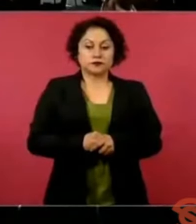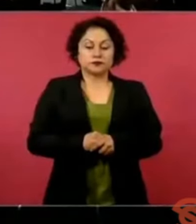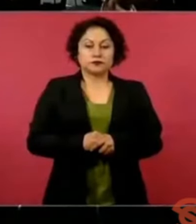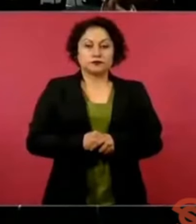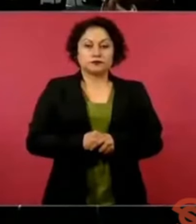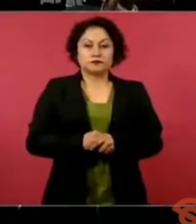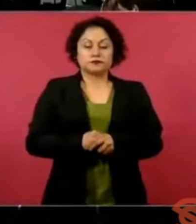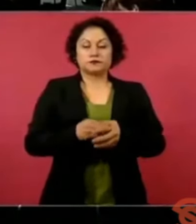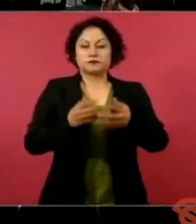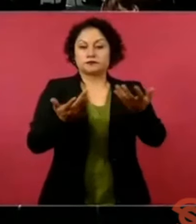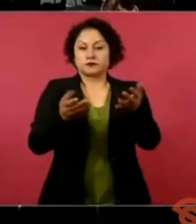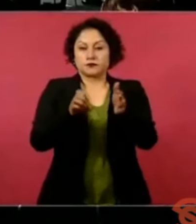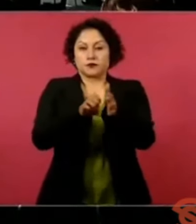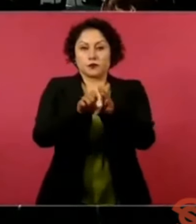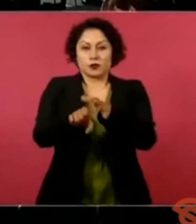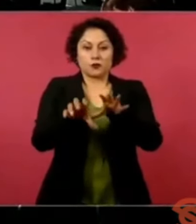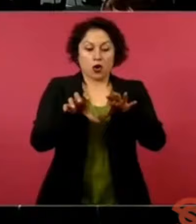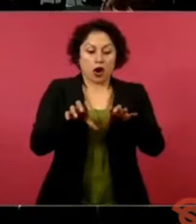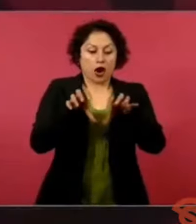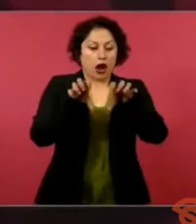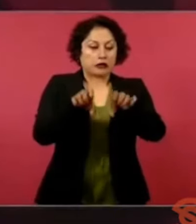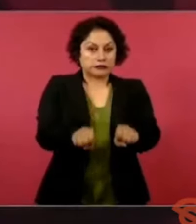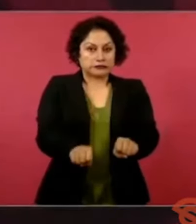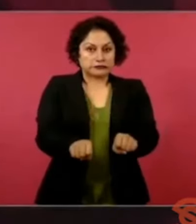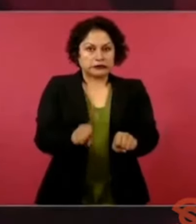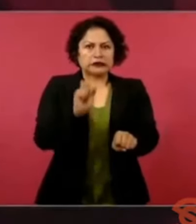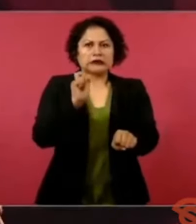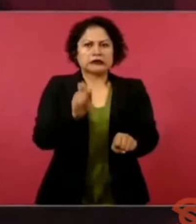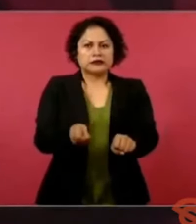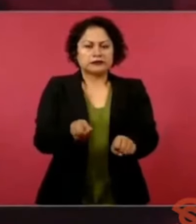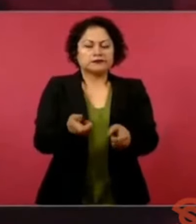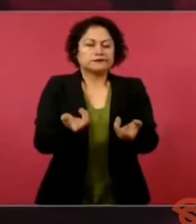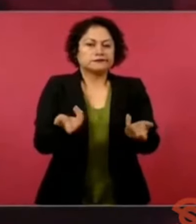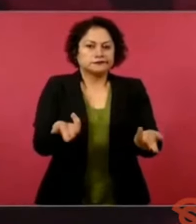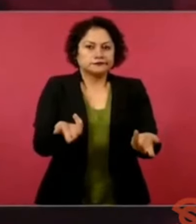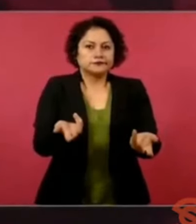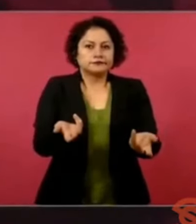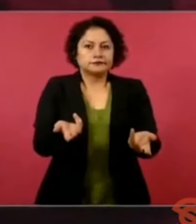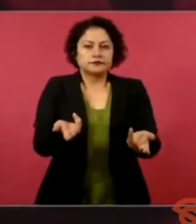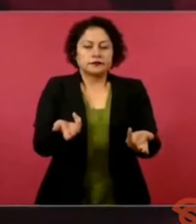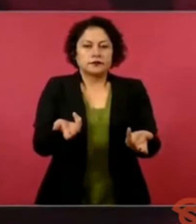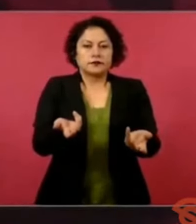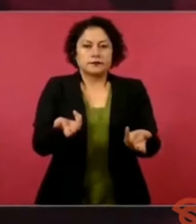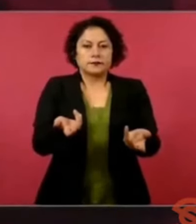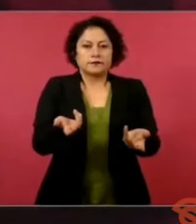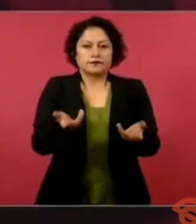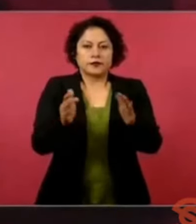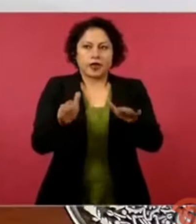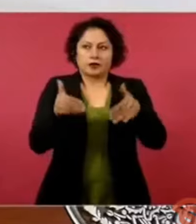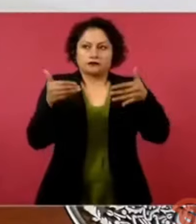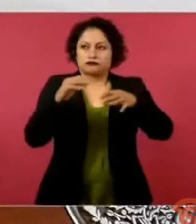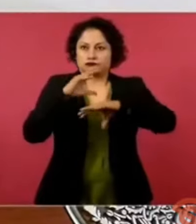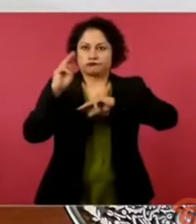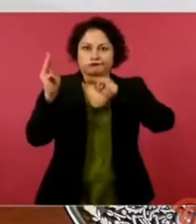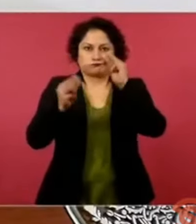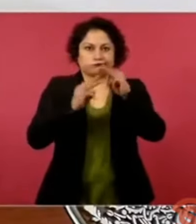un imperio,